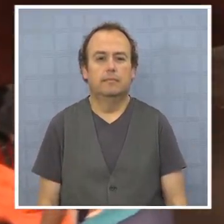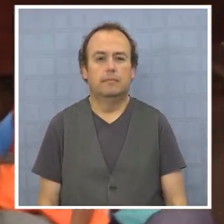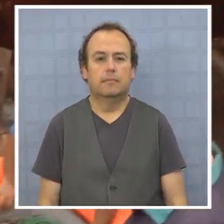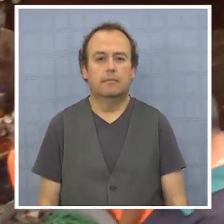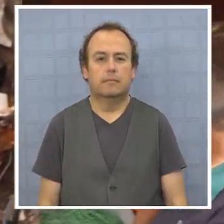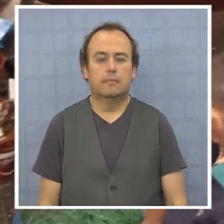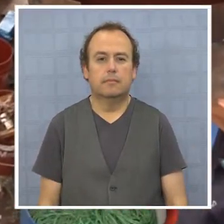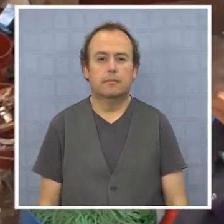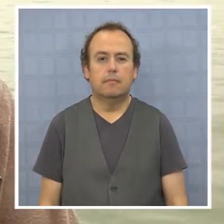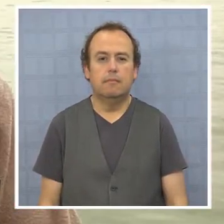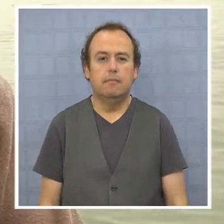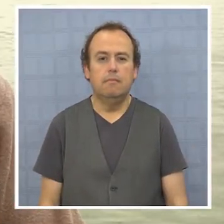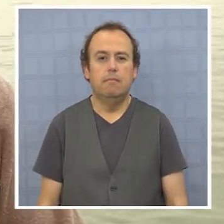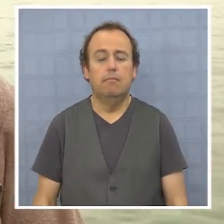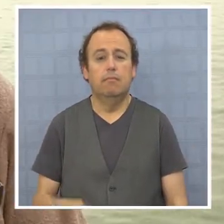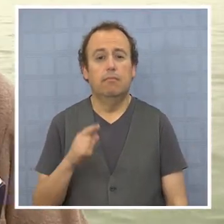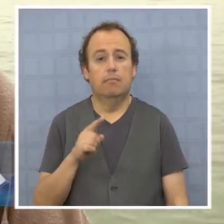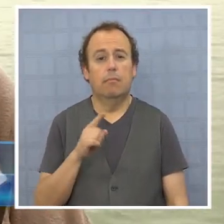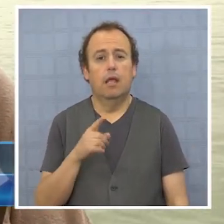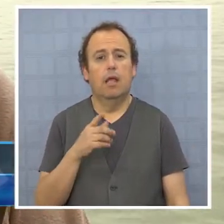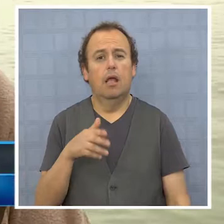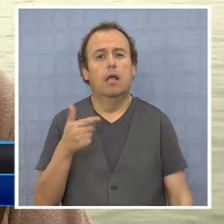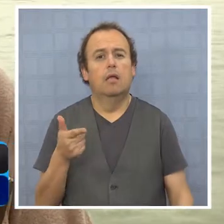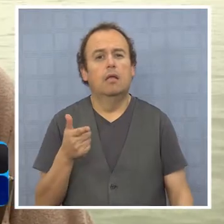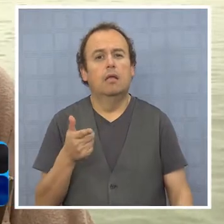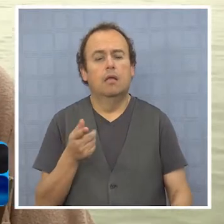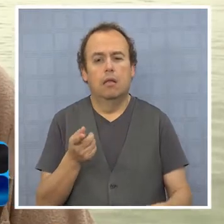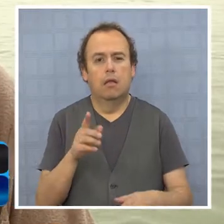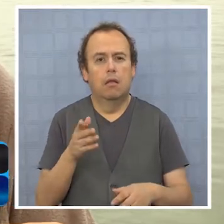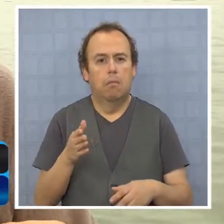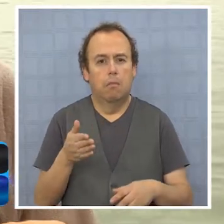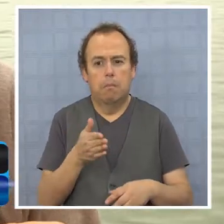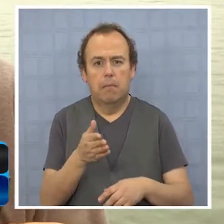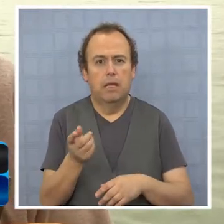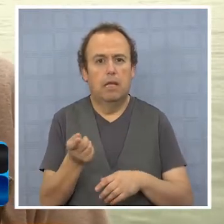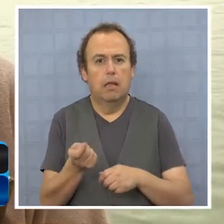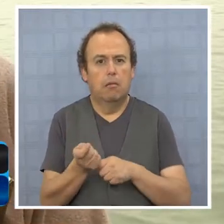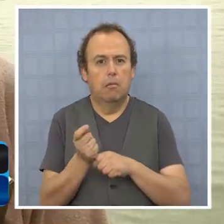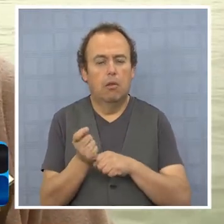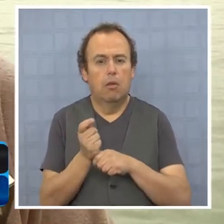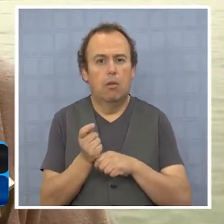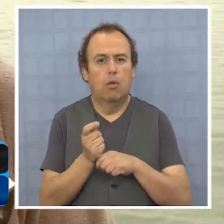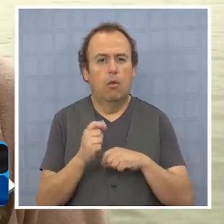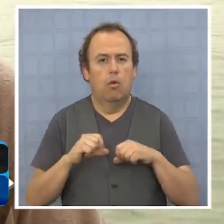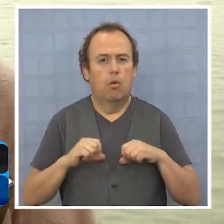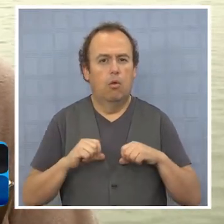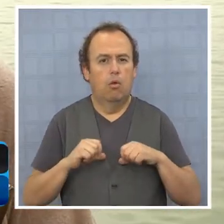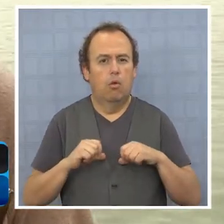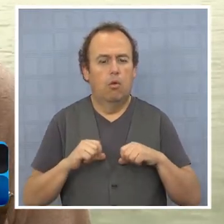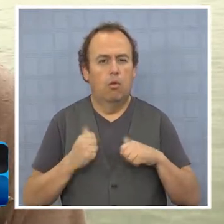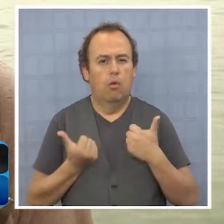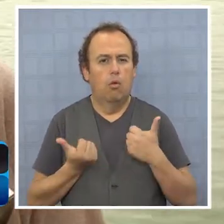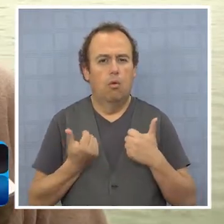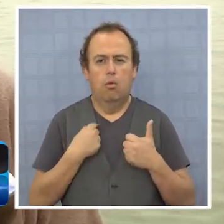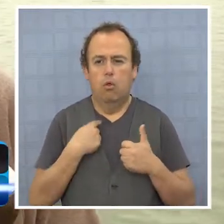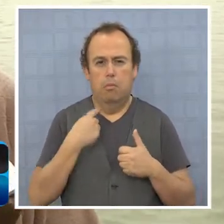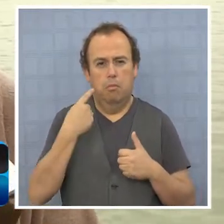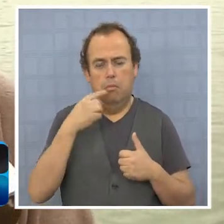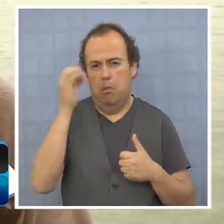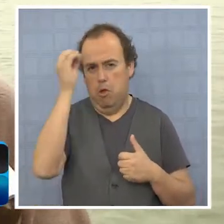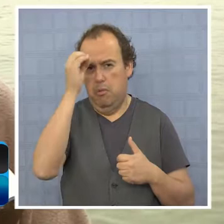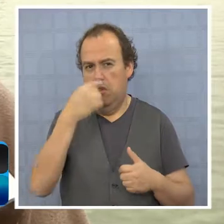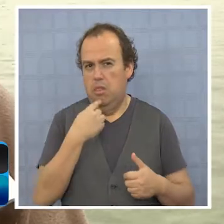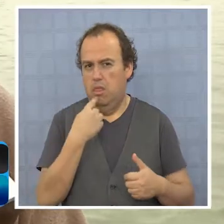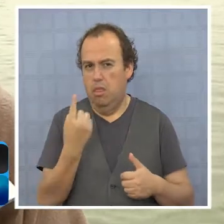Música Es pesca juvenil. Si uno, yo no lo quiero decir por quererlo decir,